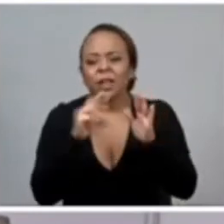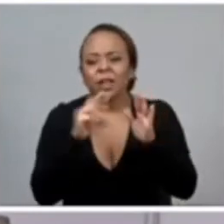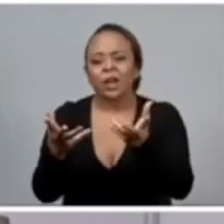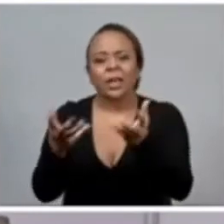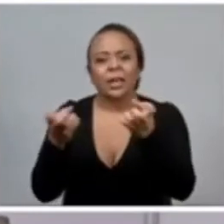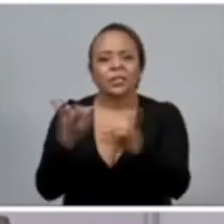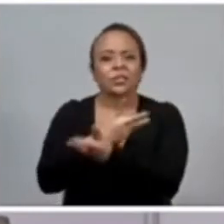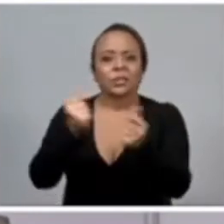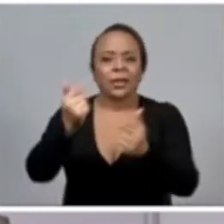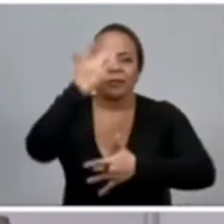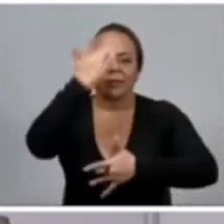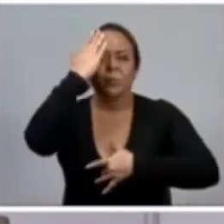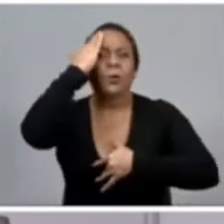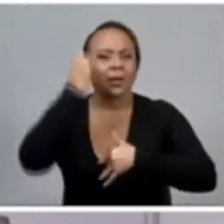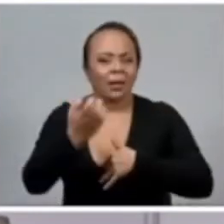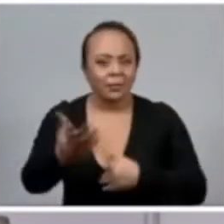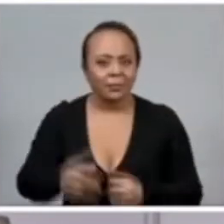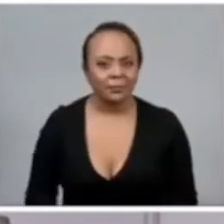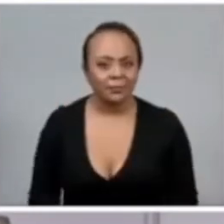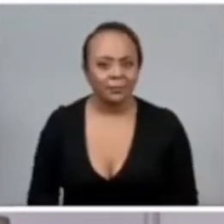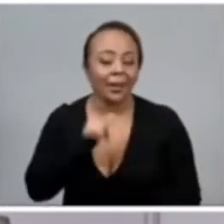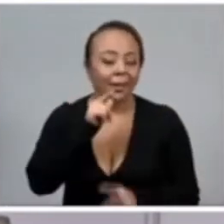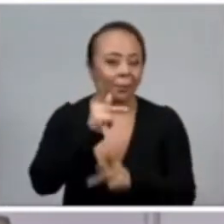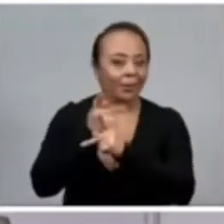la enfermedad. ¿Por qué será a quien están protegiendo?